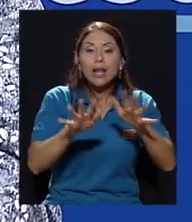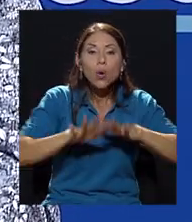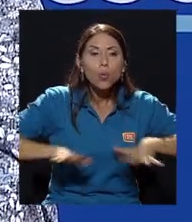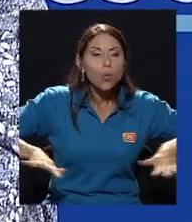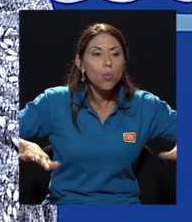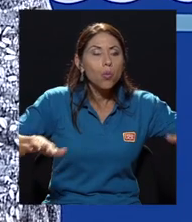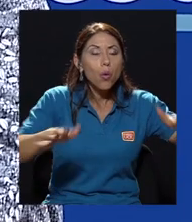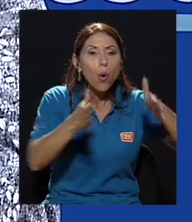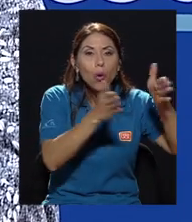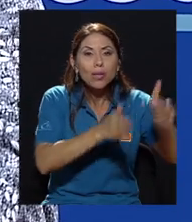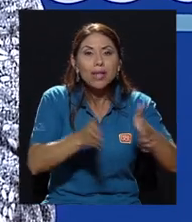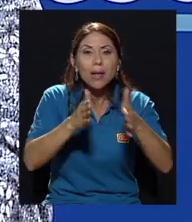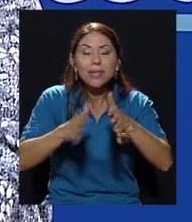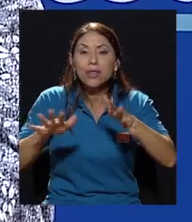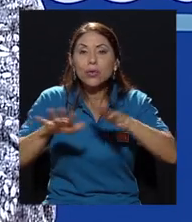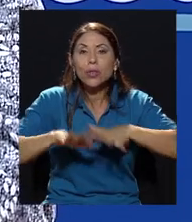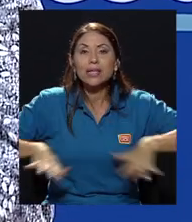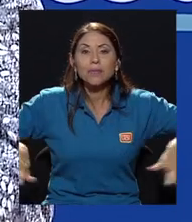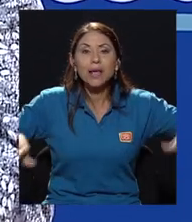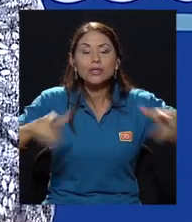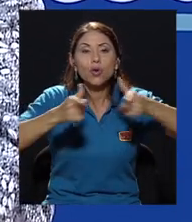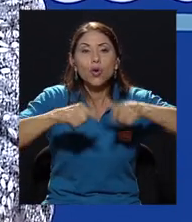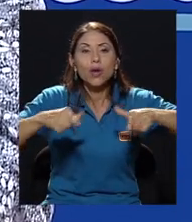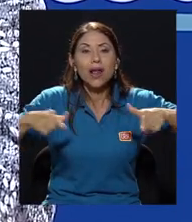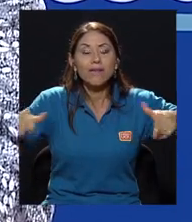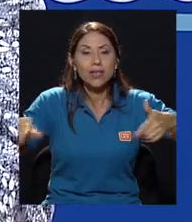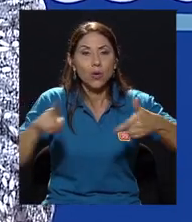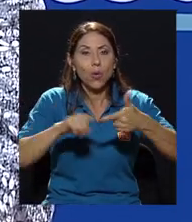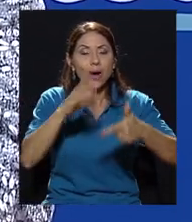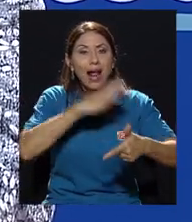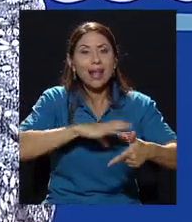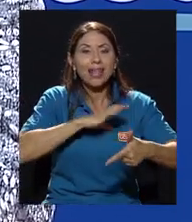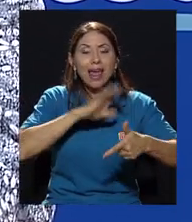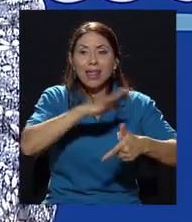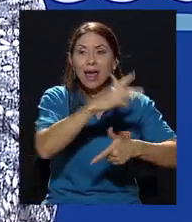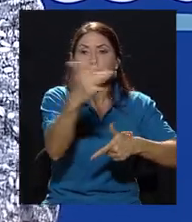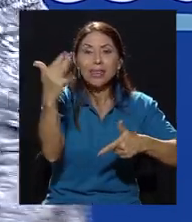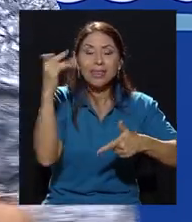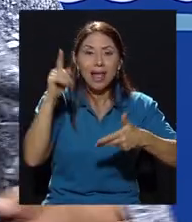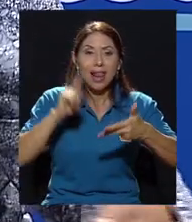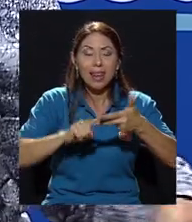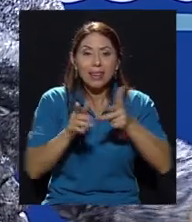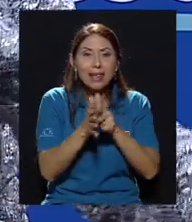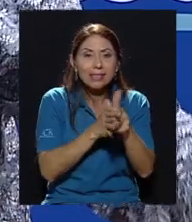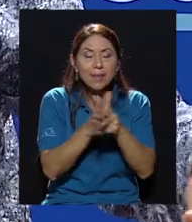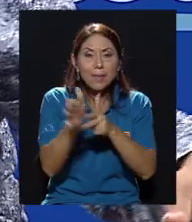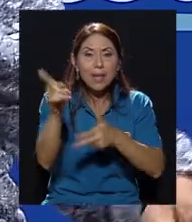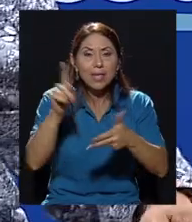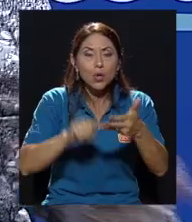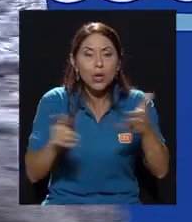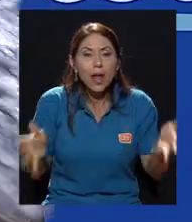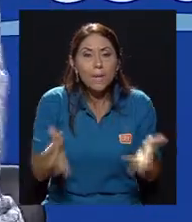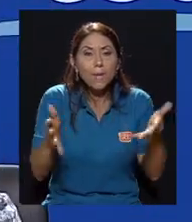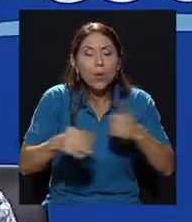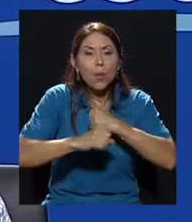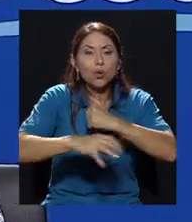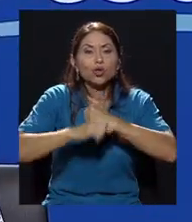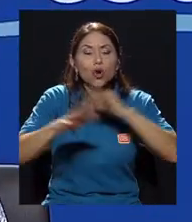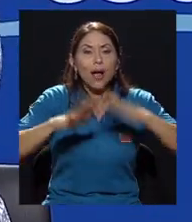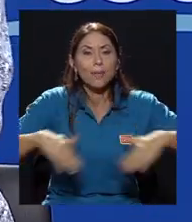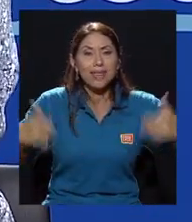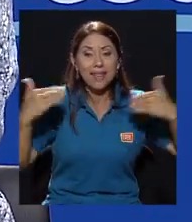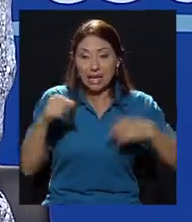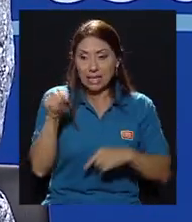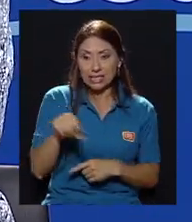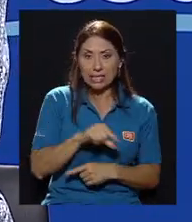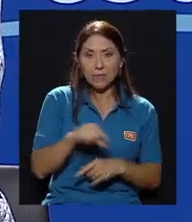ordenamiento del espacio geográfico en nuestra universidad, la calidad ambiental, el desempeño y la promoción ambiental. ¿Cómo se